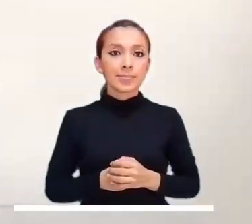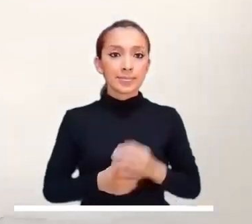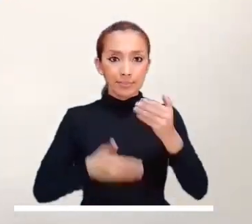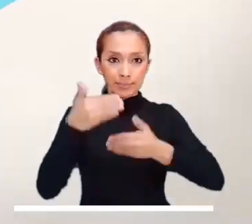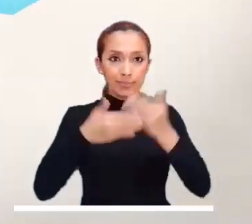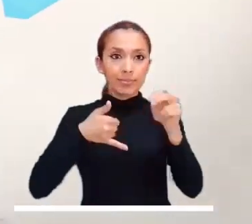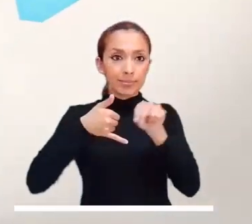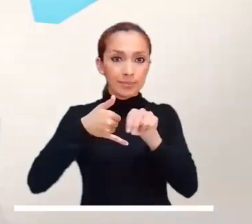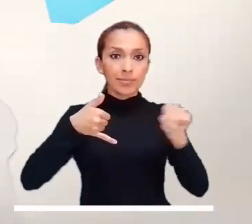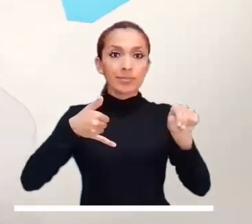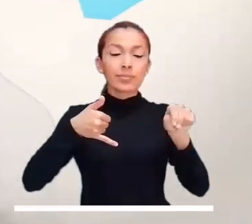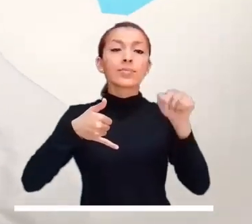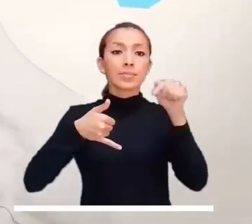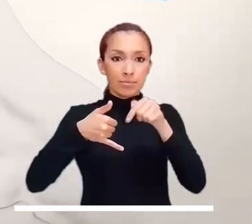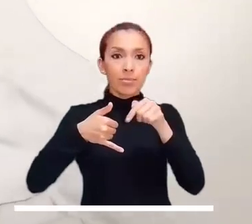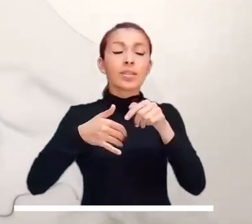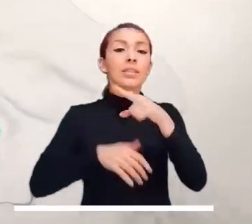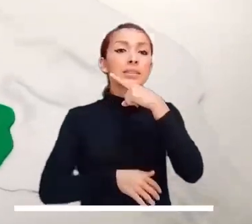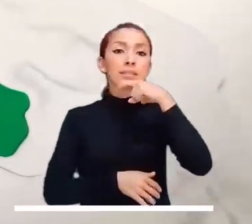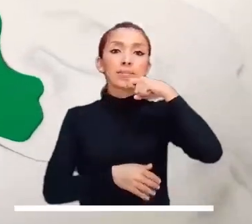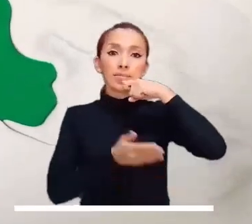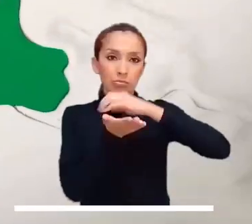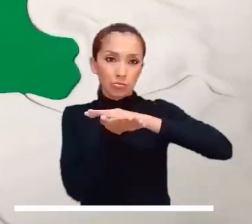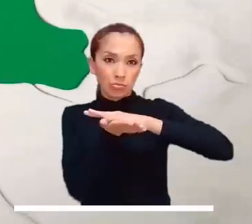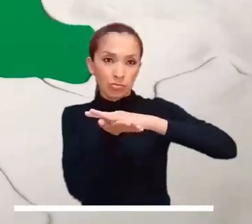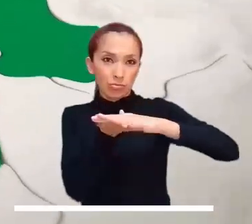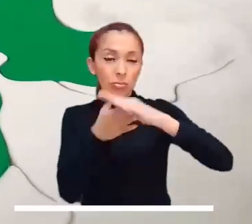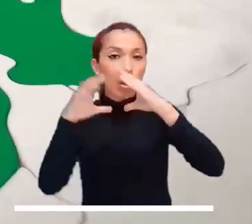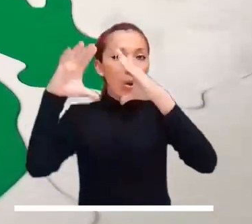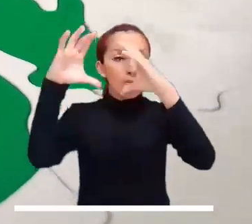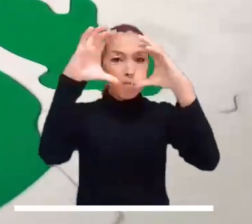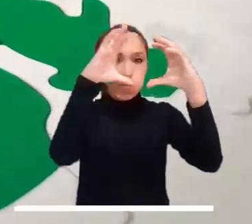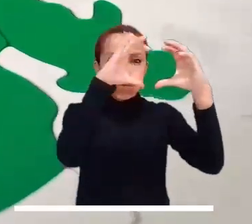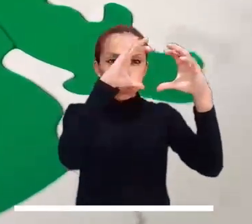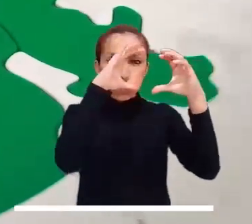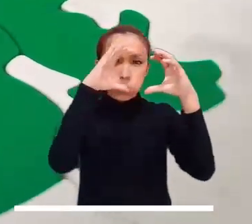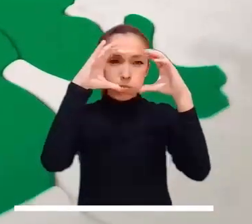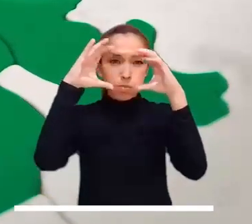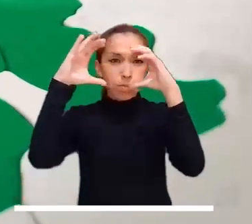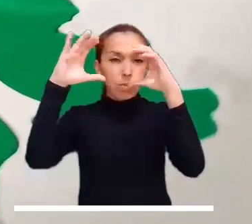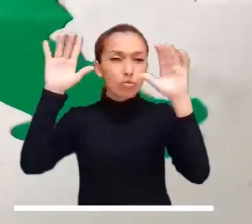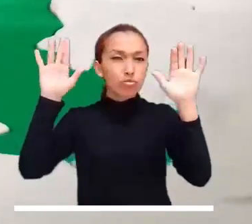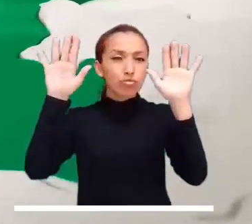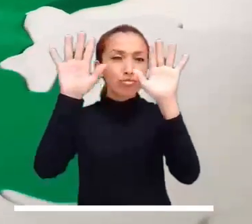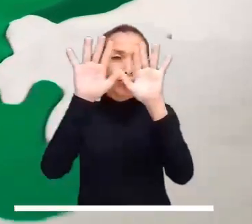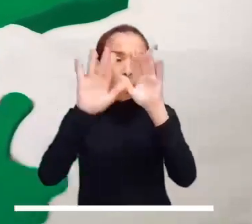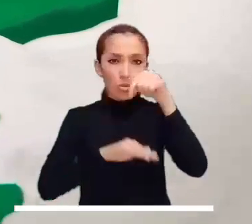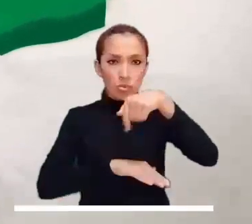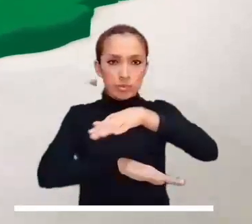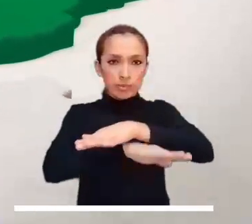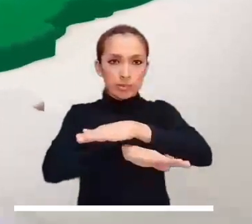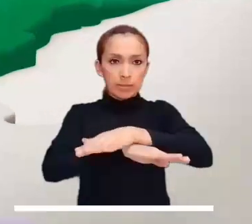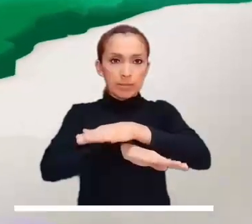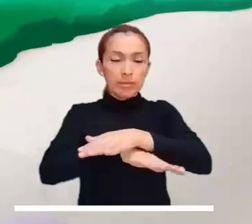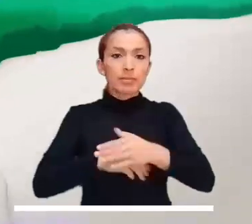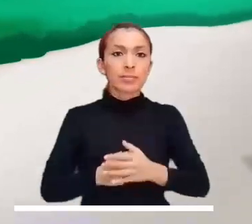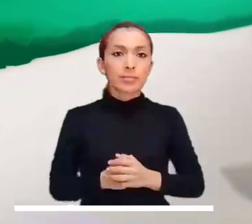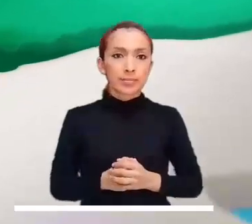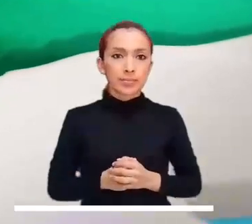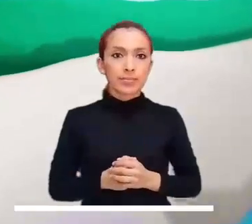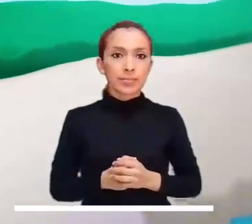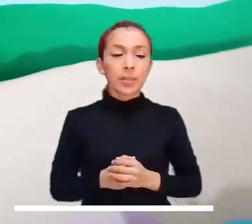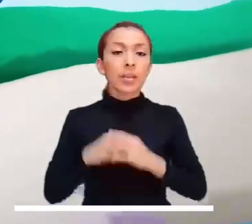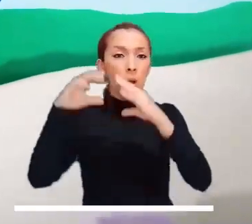promete condiciones secas y nubosidad entre ligera y parcial durante toda la tarde. Nubes ligeras